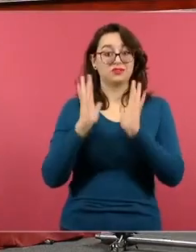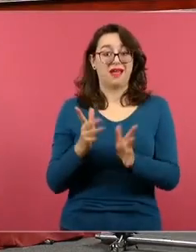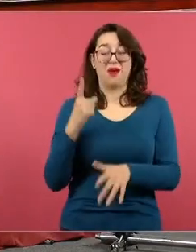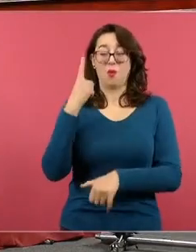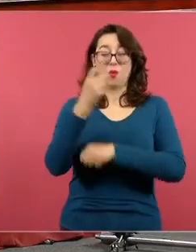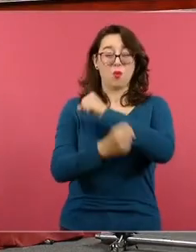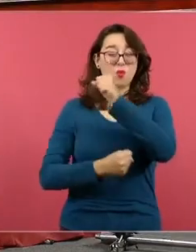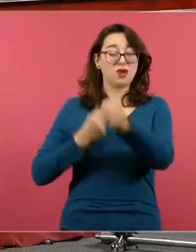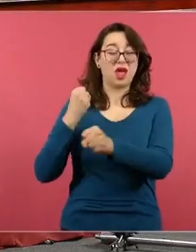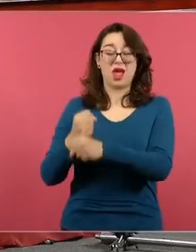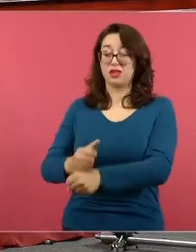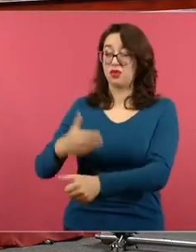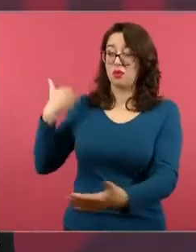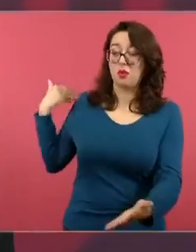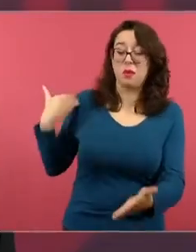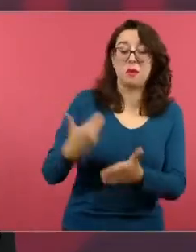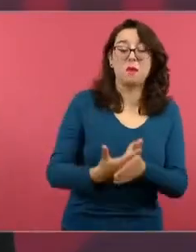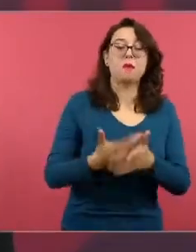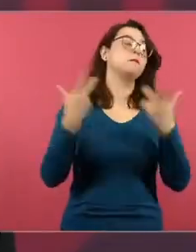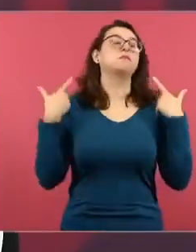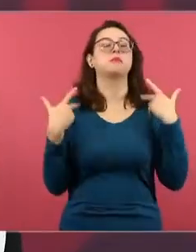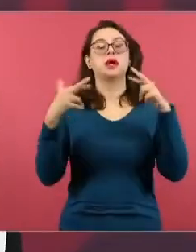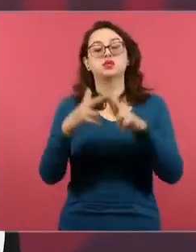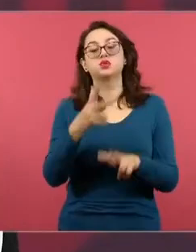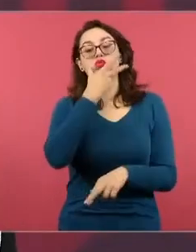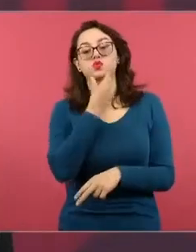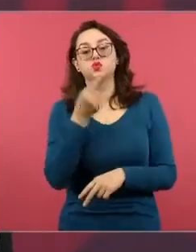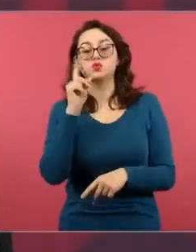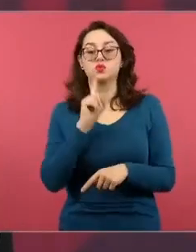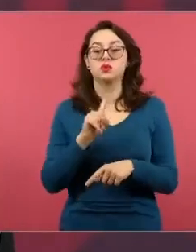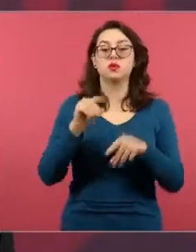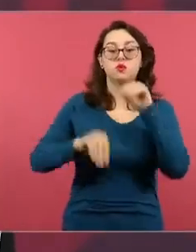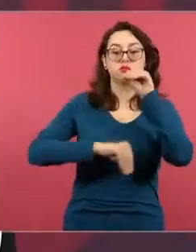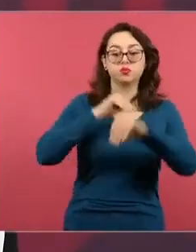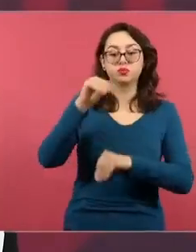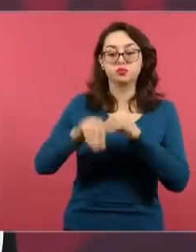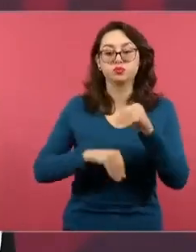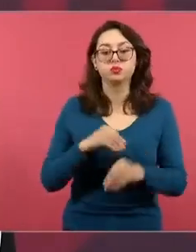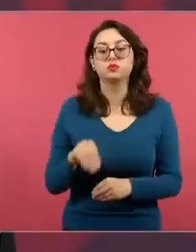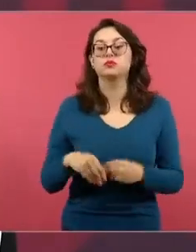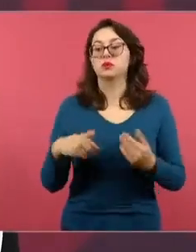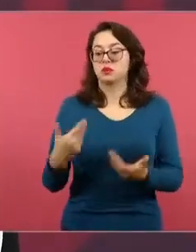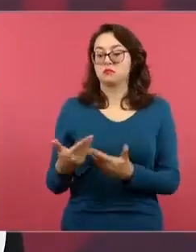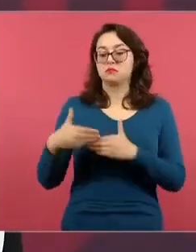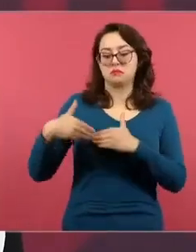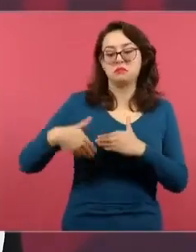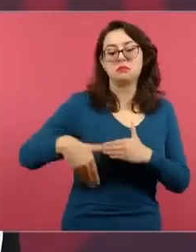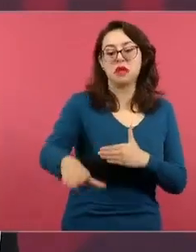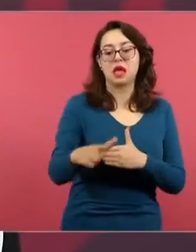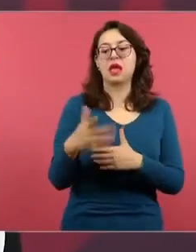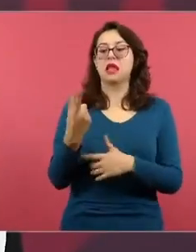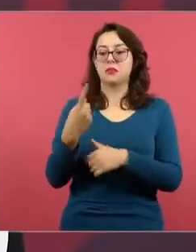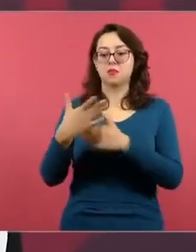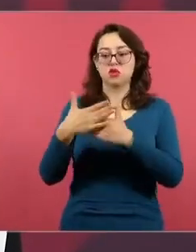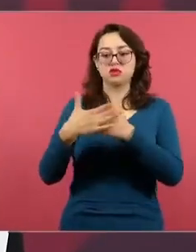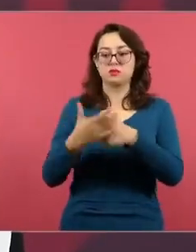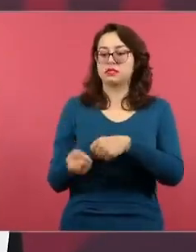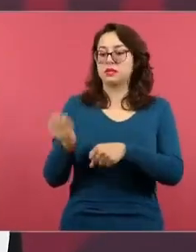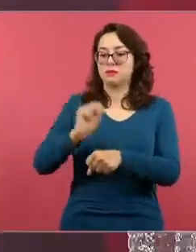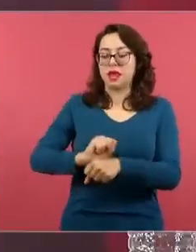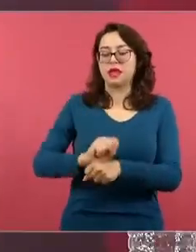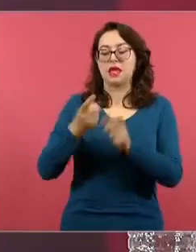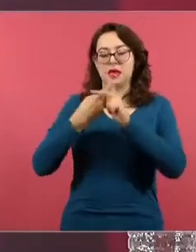en los consejos técnicos ha habido un avance se va desarrollando tendrán la siguiente semana para poder seguir trabajando esto